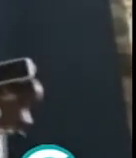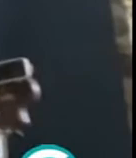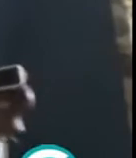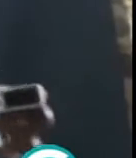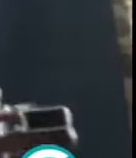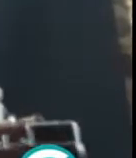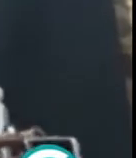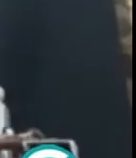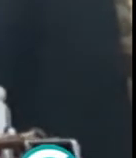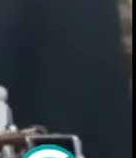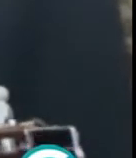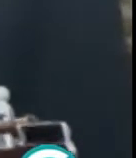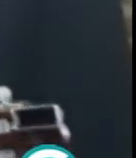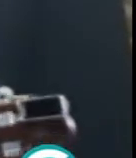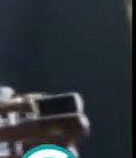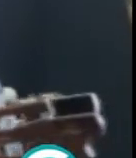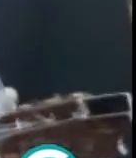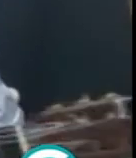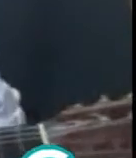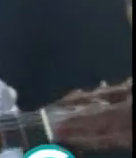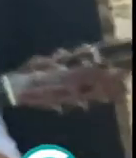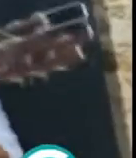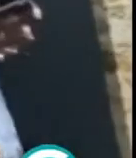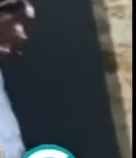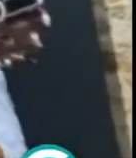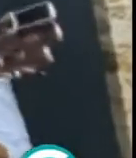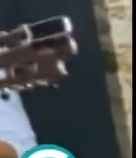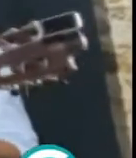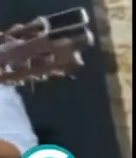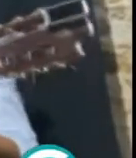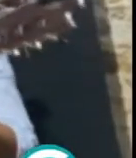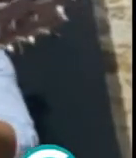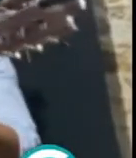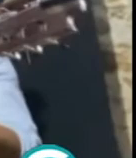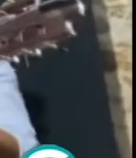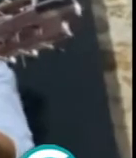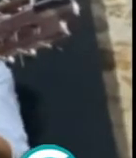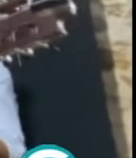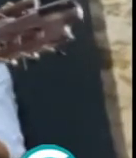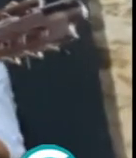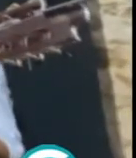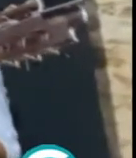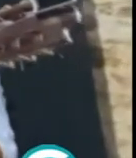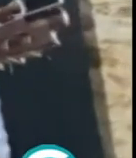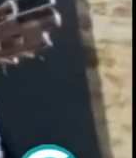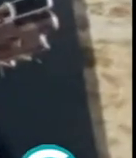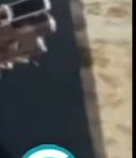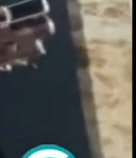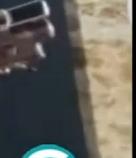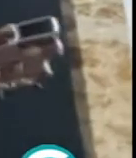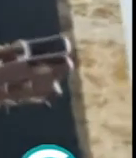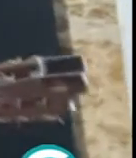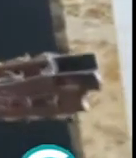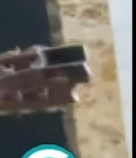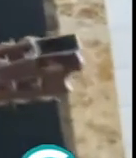cuchero junto a su vuelo abrió pero cuando entré por un cabrín yo no sé mis circuitos